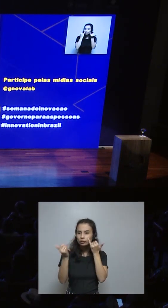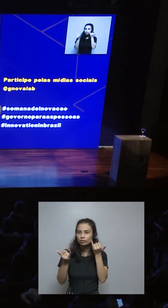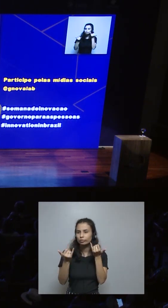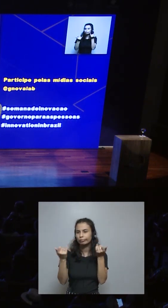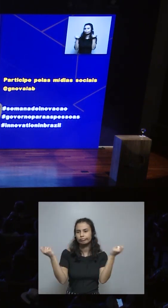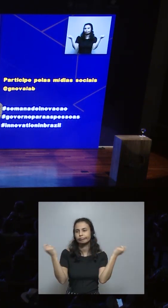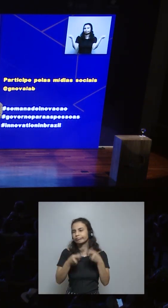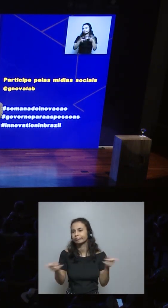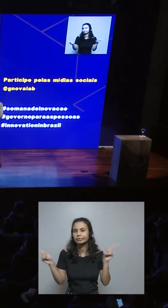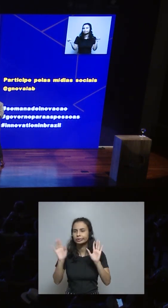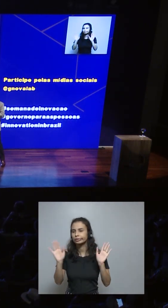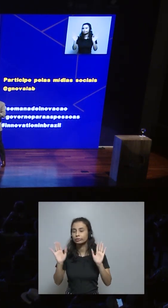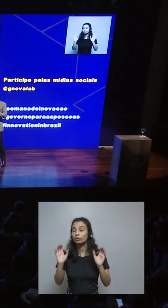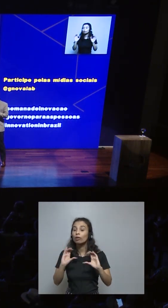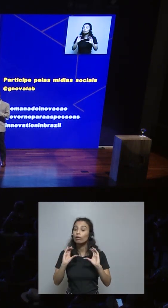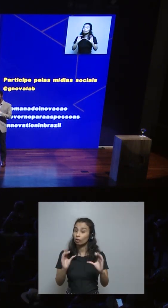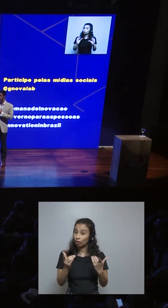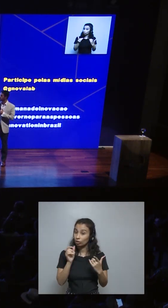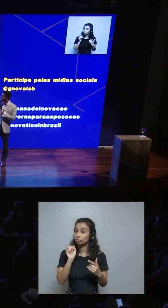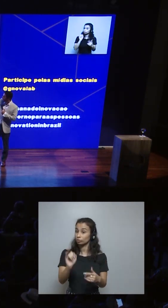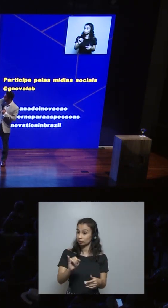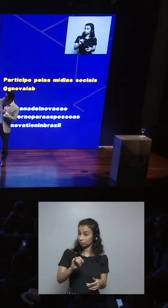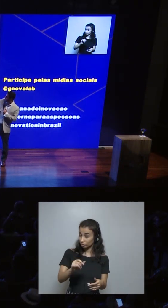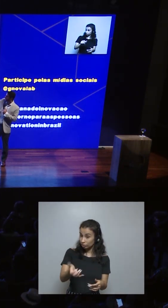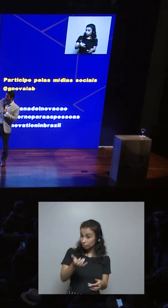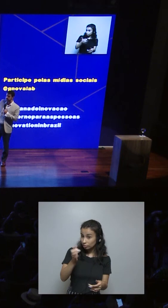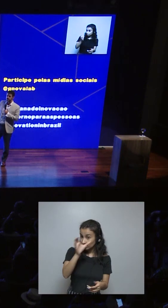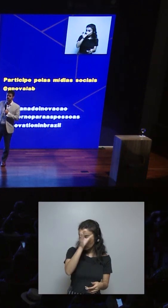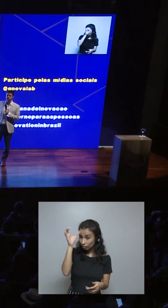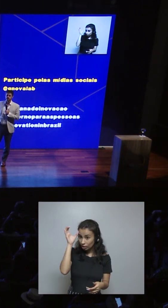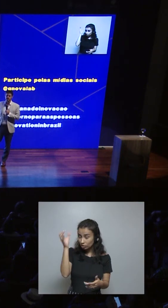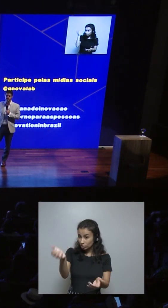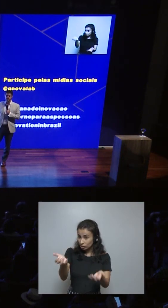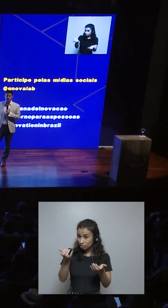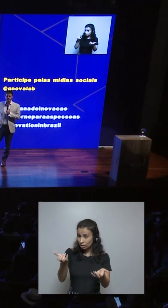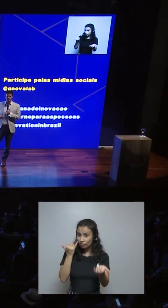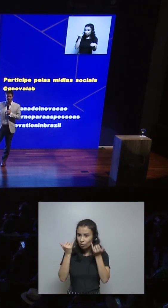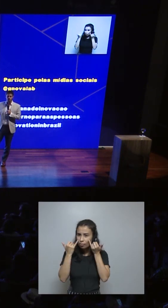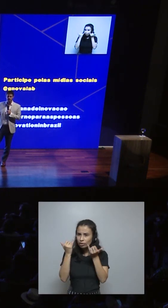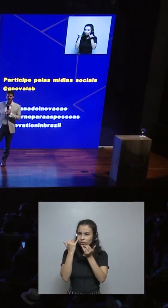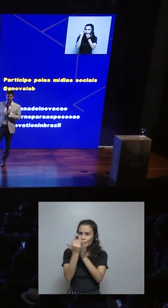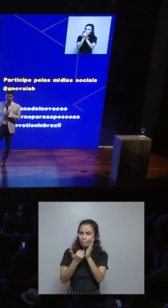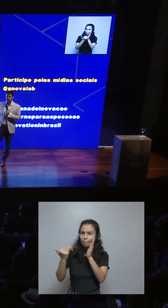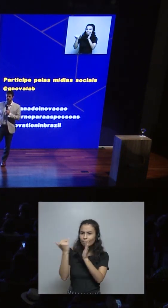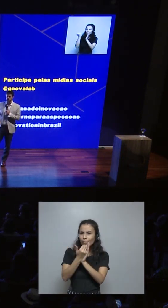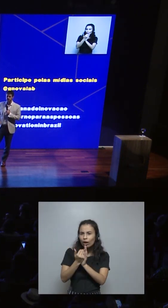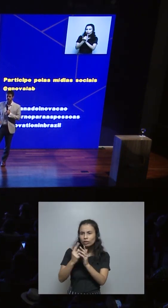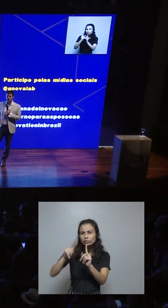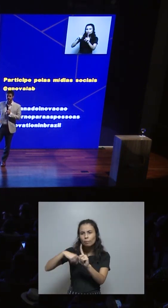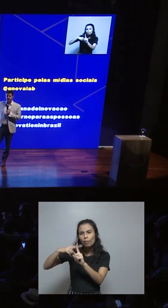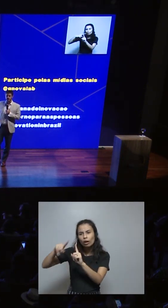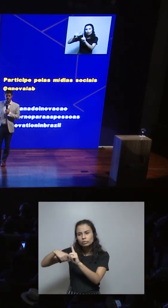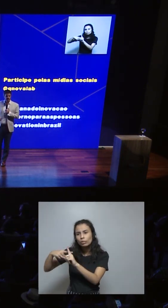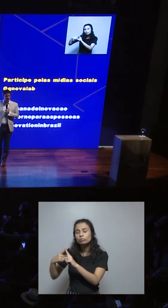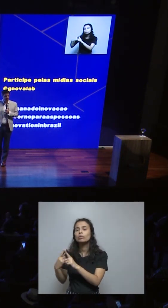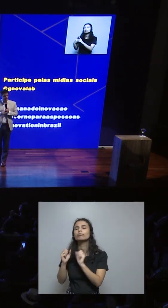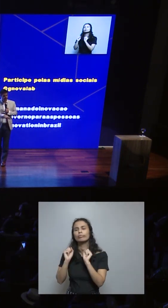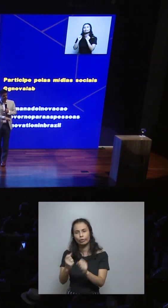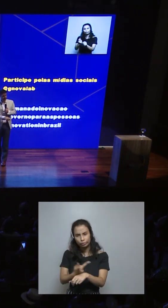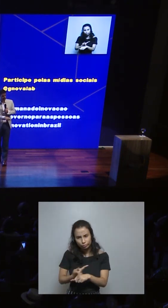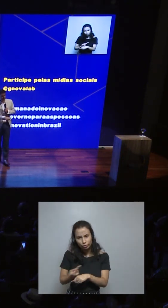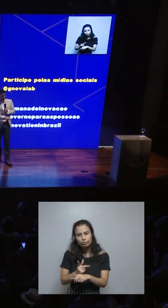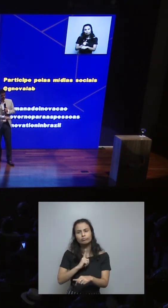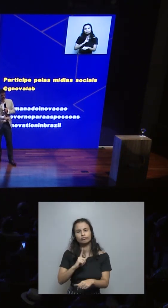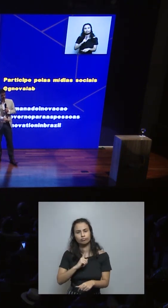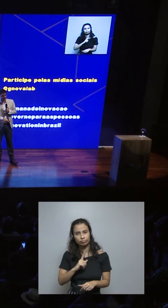necesaria para que, lógico, si su cliente necesita más informaciones adicionales, puede hacer clic en esto. Sí, conocí encontrar más